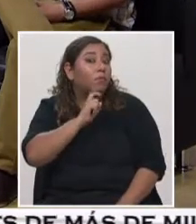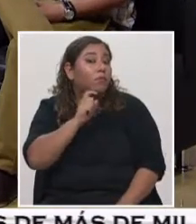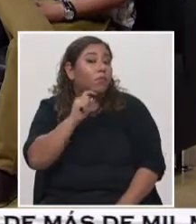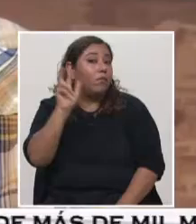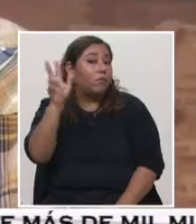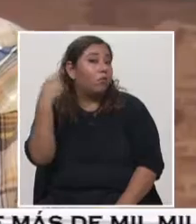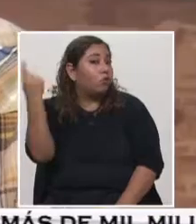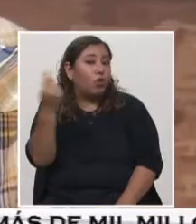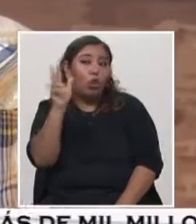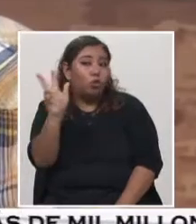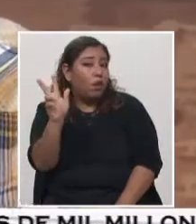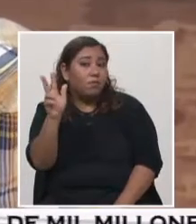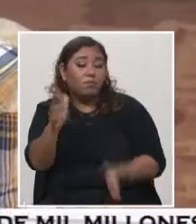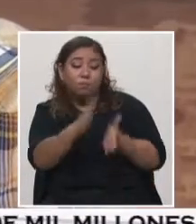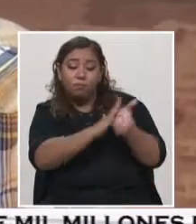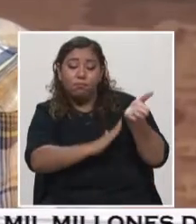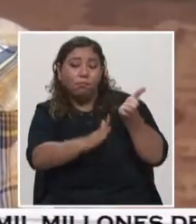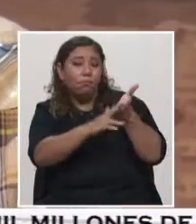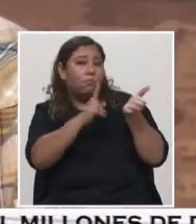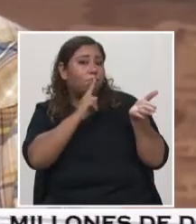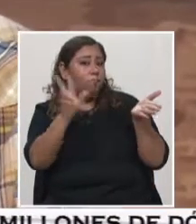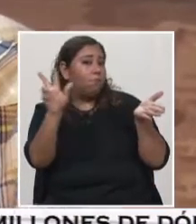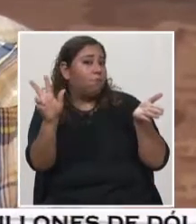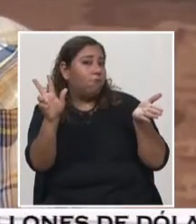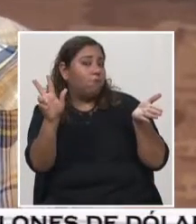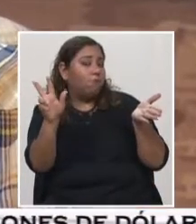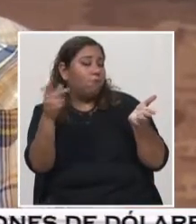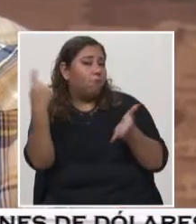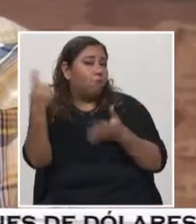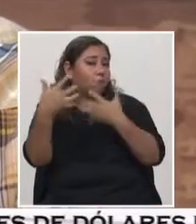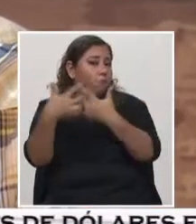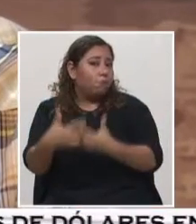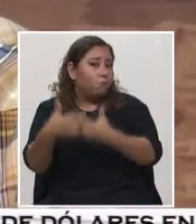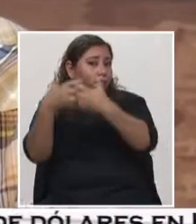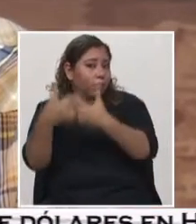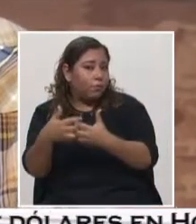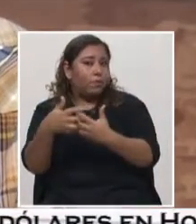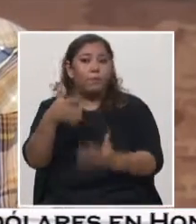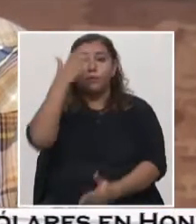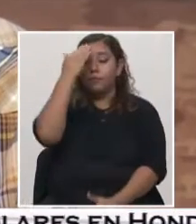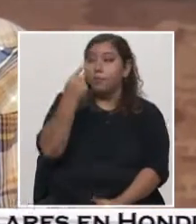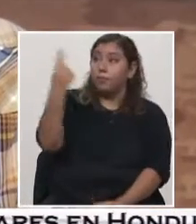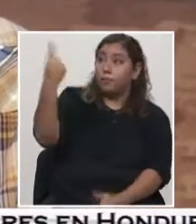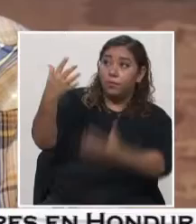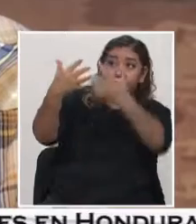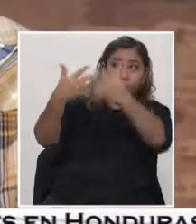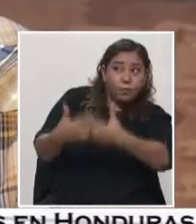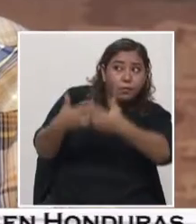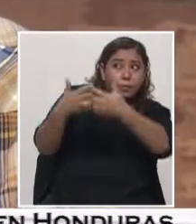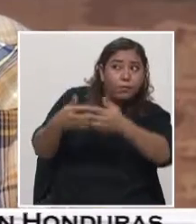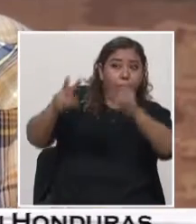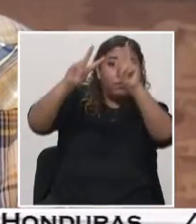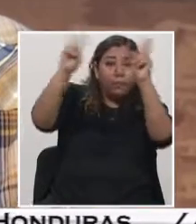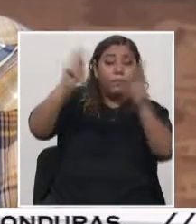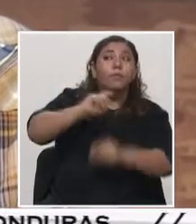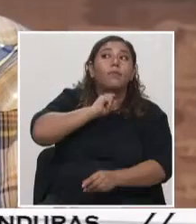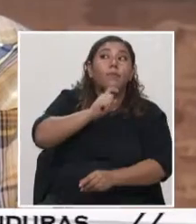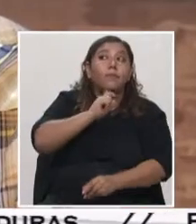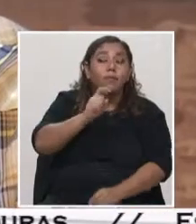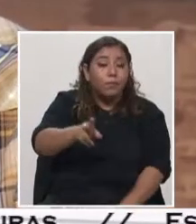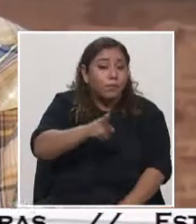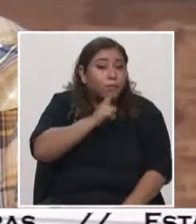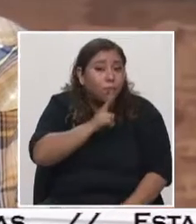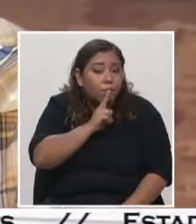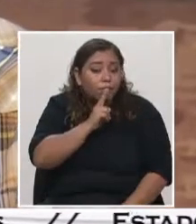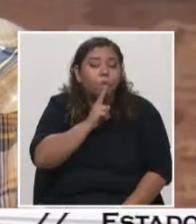por ejemplo, en todo el país. Y eso es porque para que una empresa pueda trabajar en el tema metálico en Honduras debe